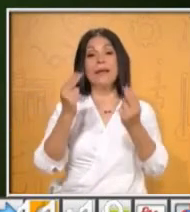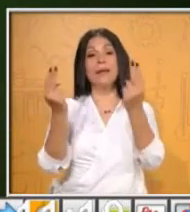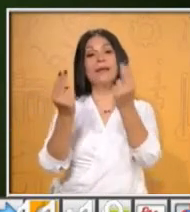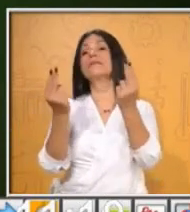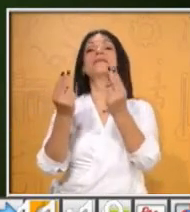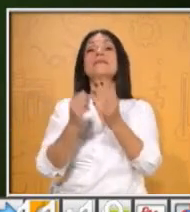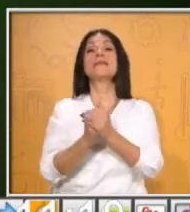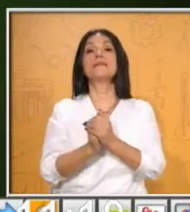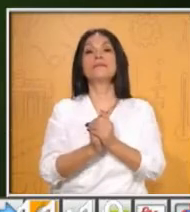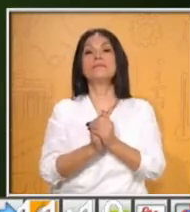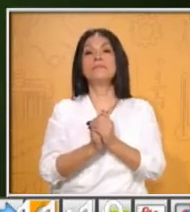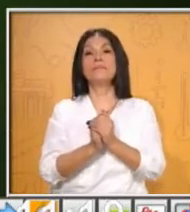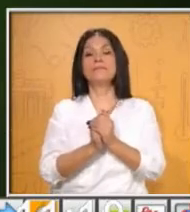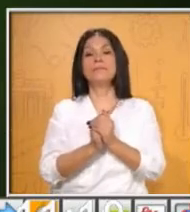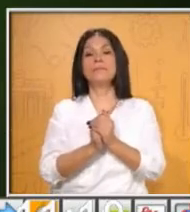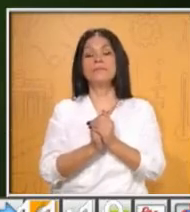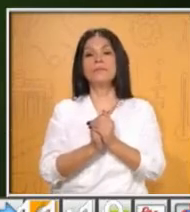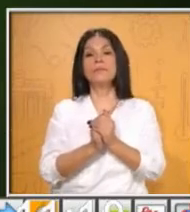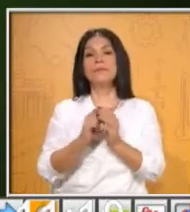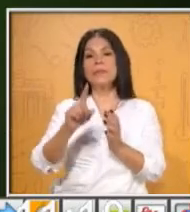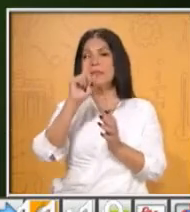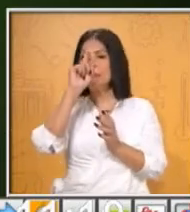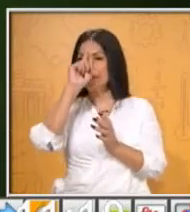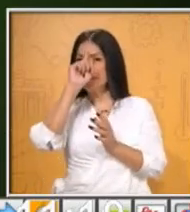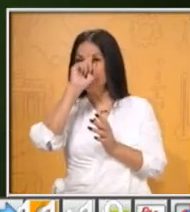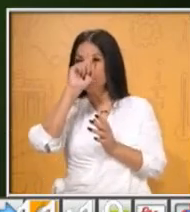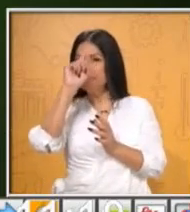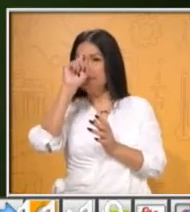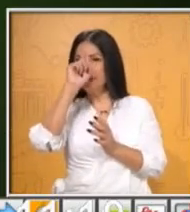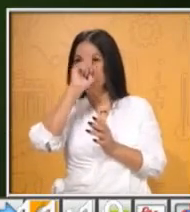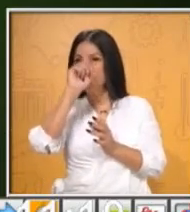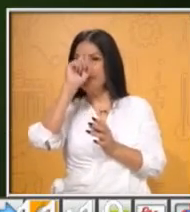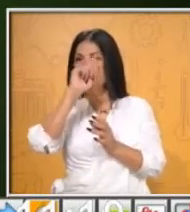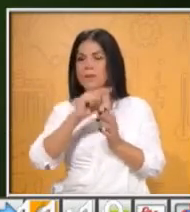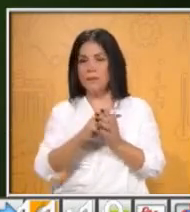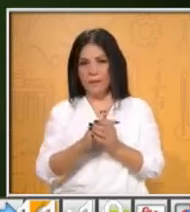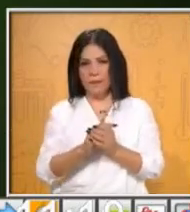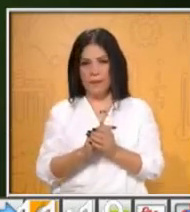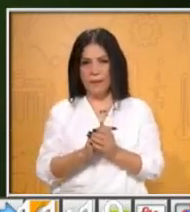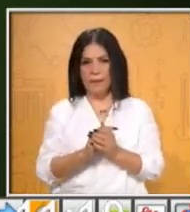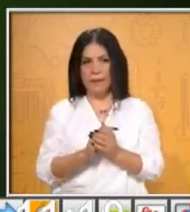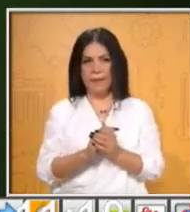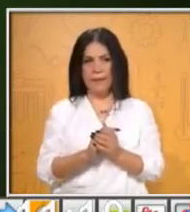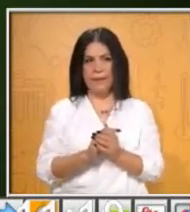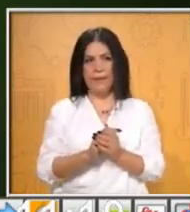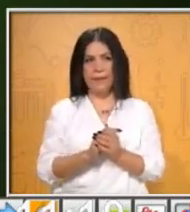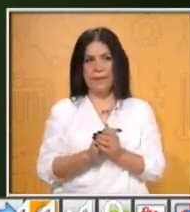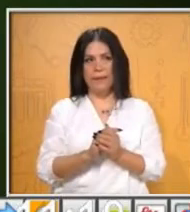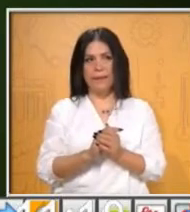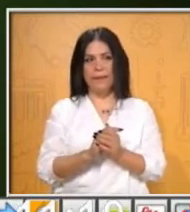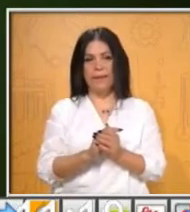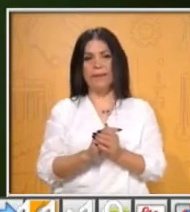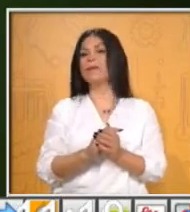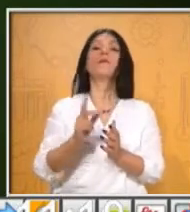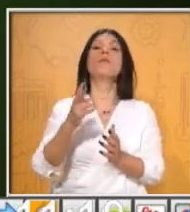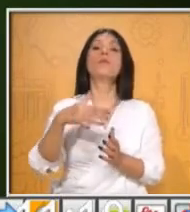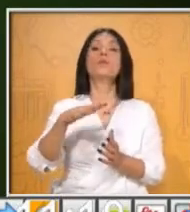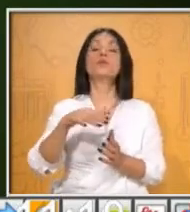Muy bien. Recomendaciones para este material de la página 177, maestra.